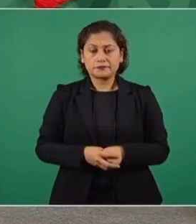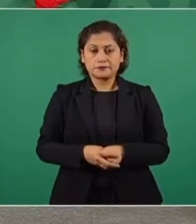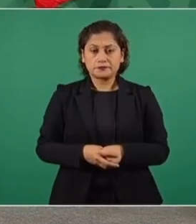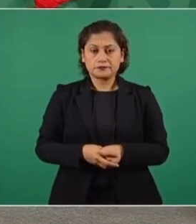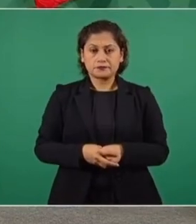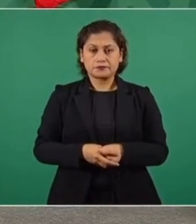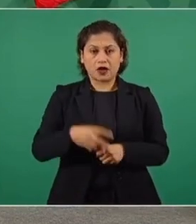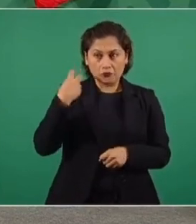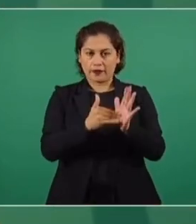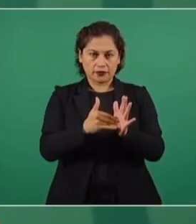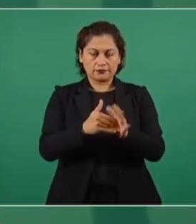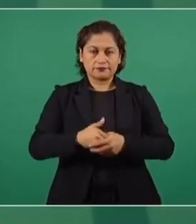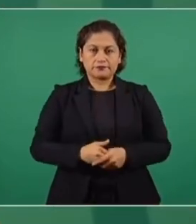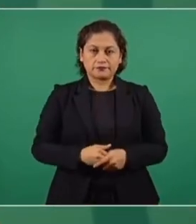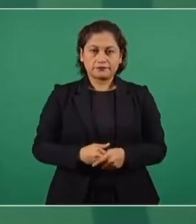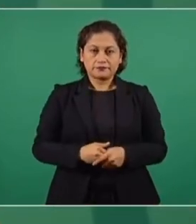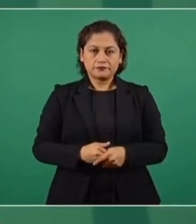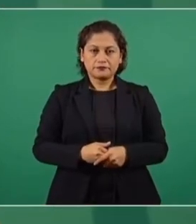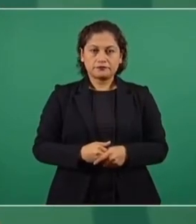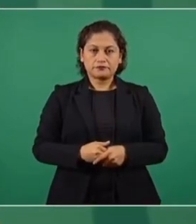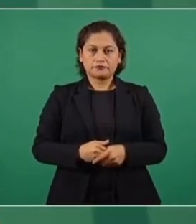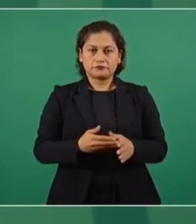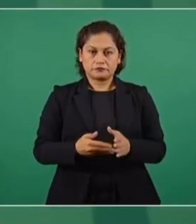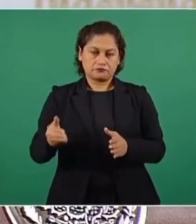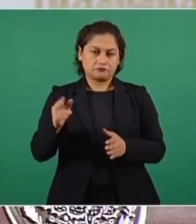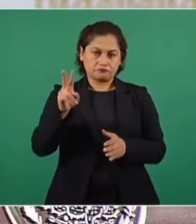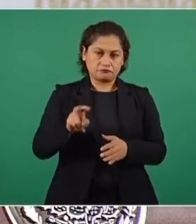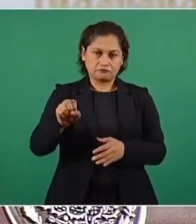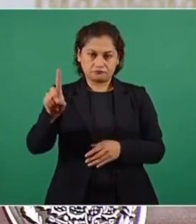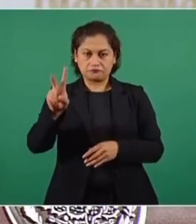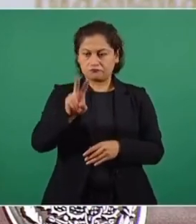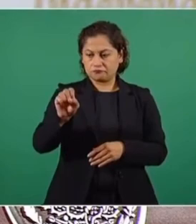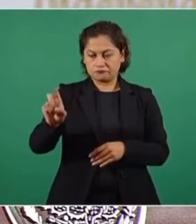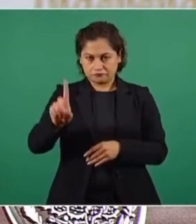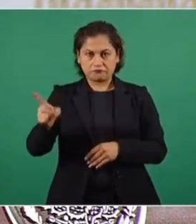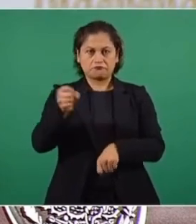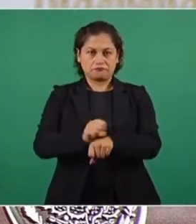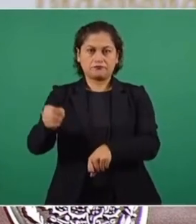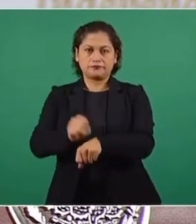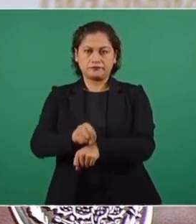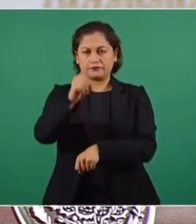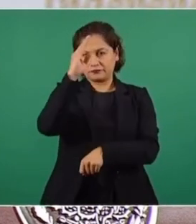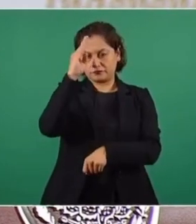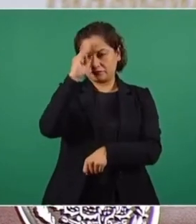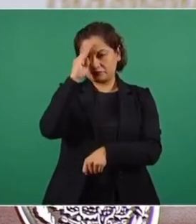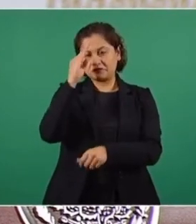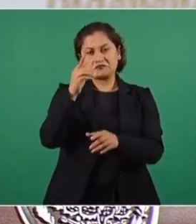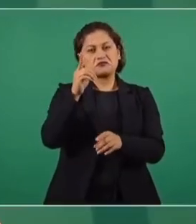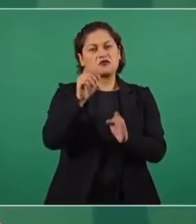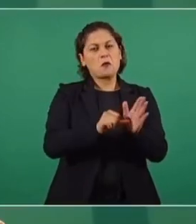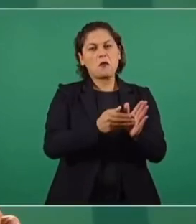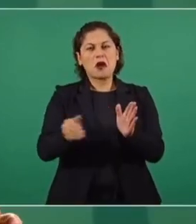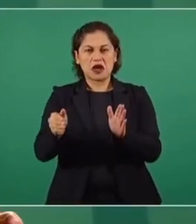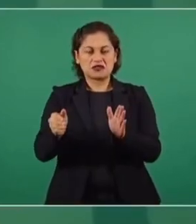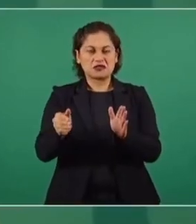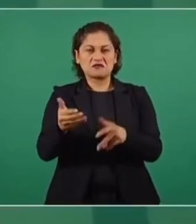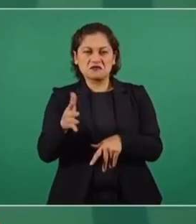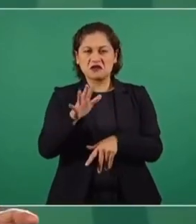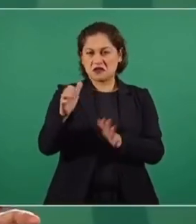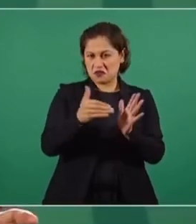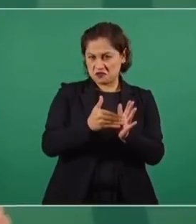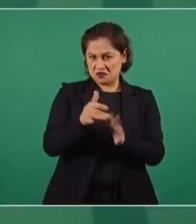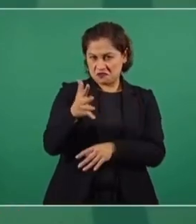pesos, ida y vuelta, a la semana, 200 mil, pónganle 500 mil al mes, al año,